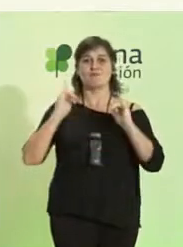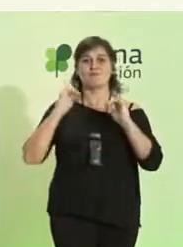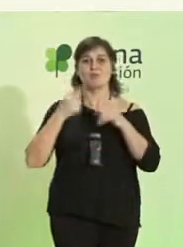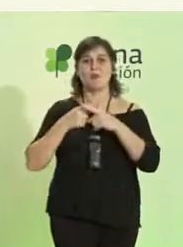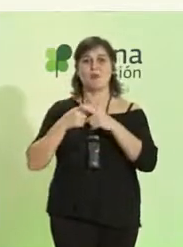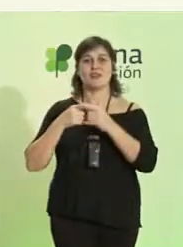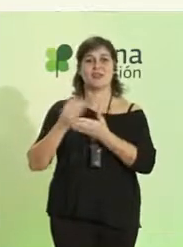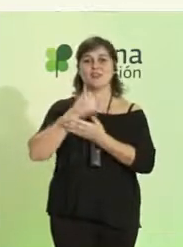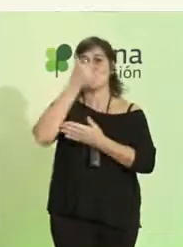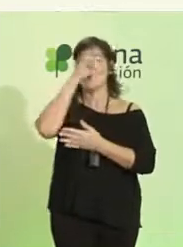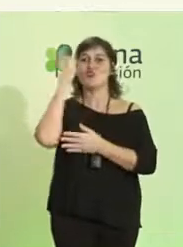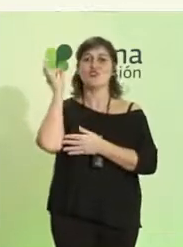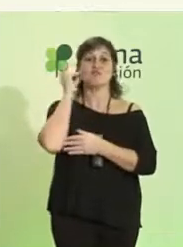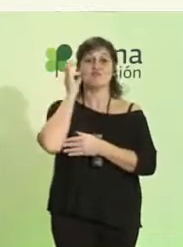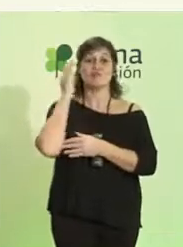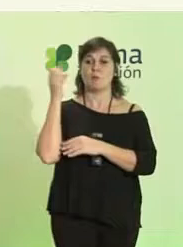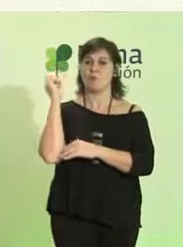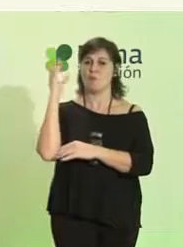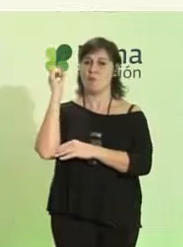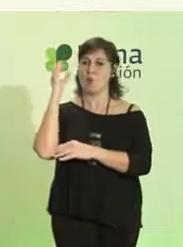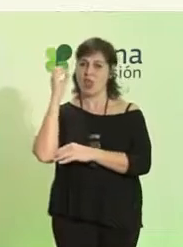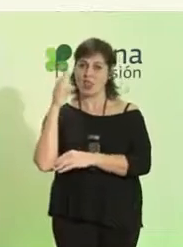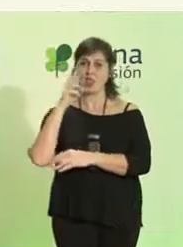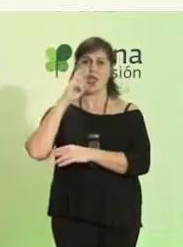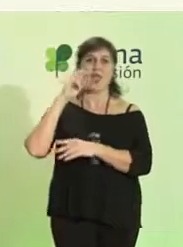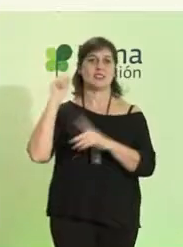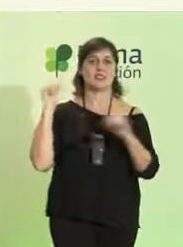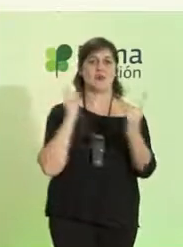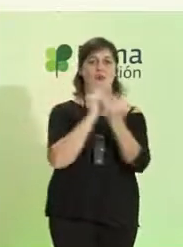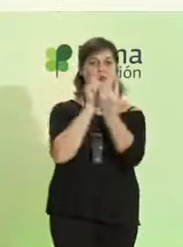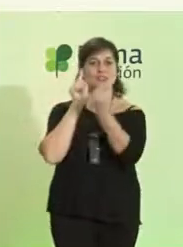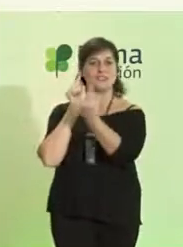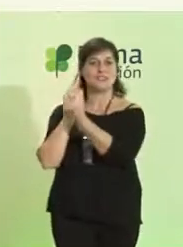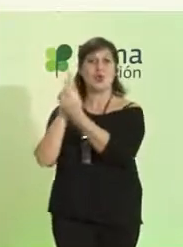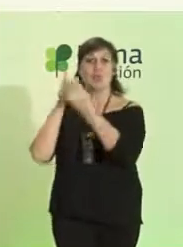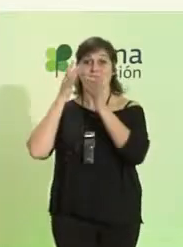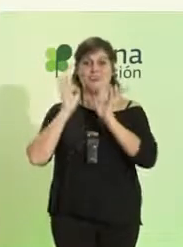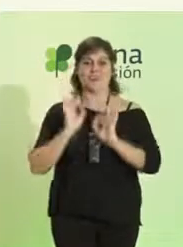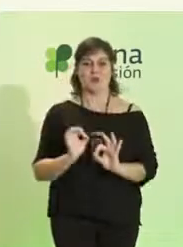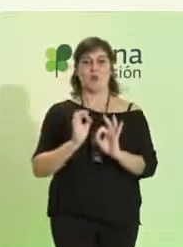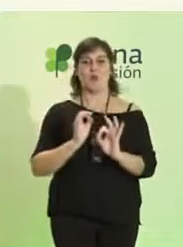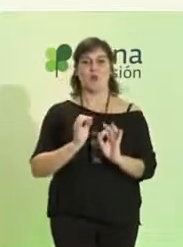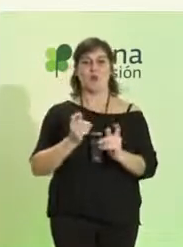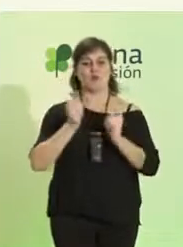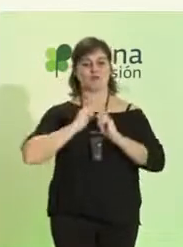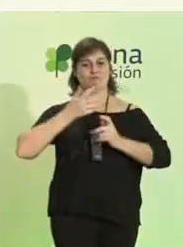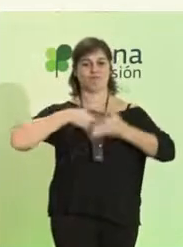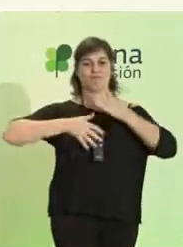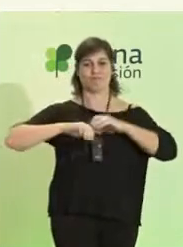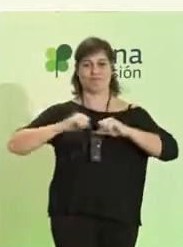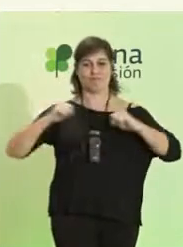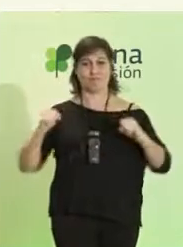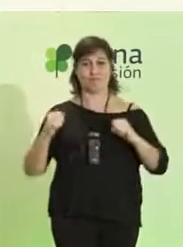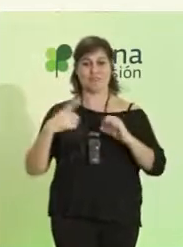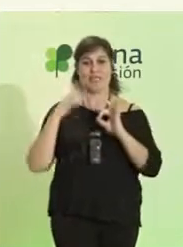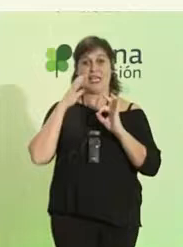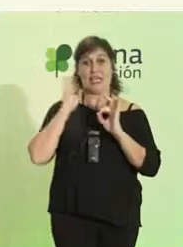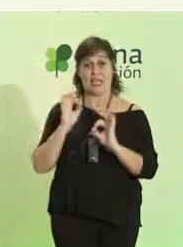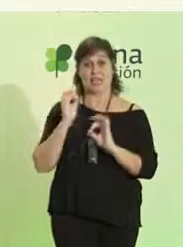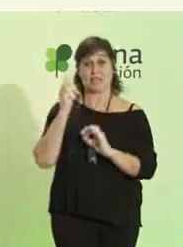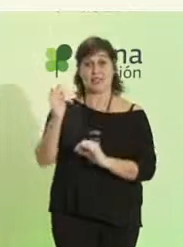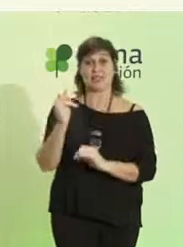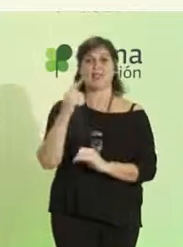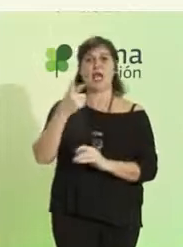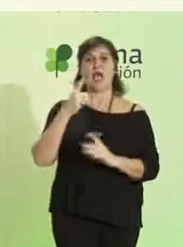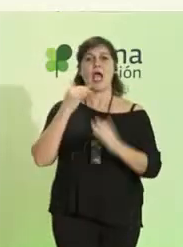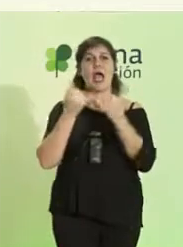todos y todas de ponencias y encuentros personales que seguro os van a enriquecer, así como de las